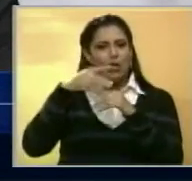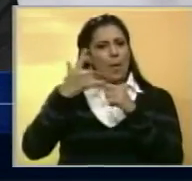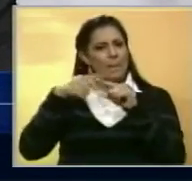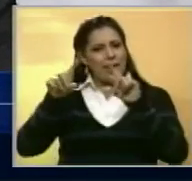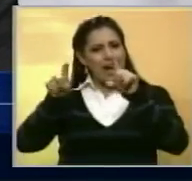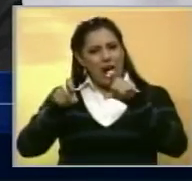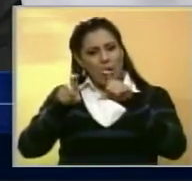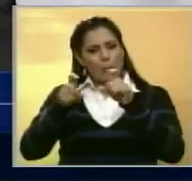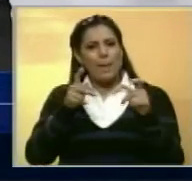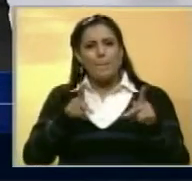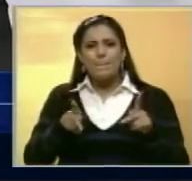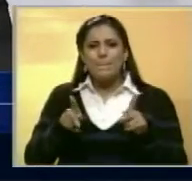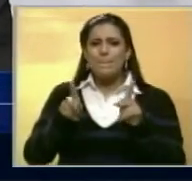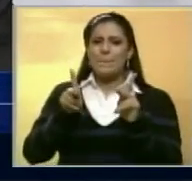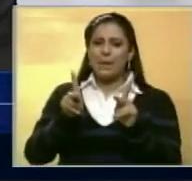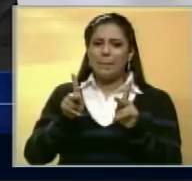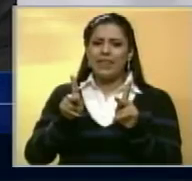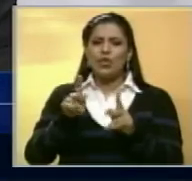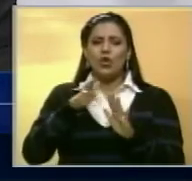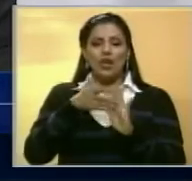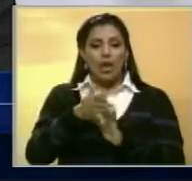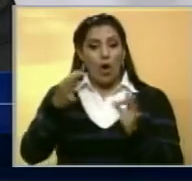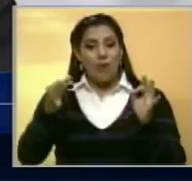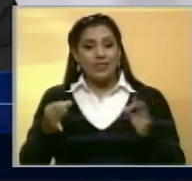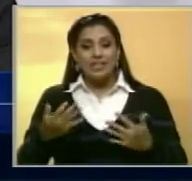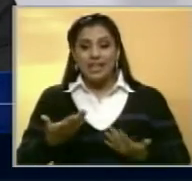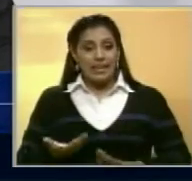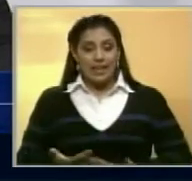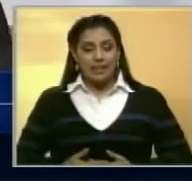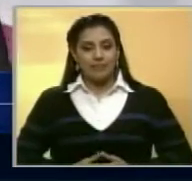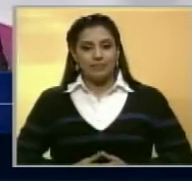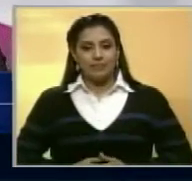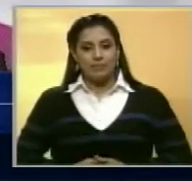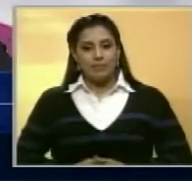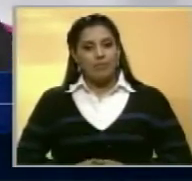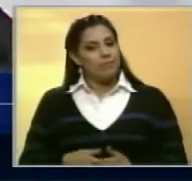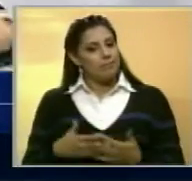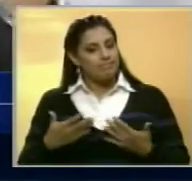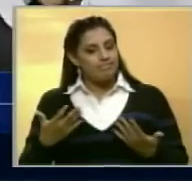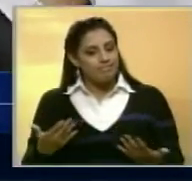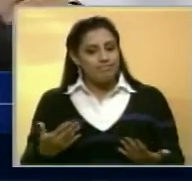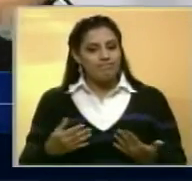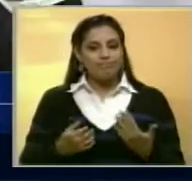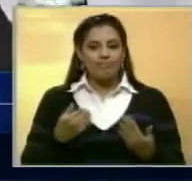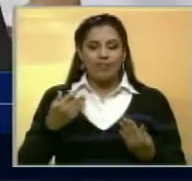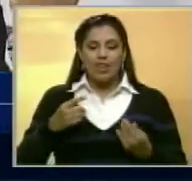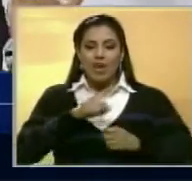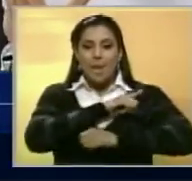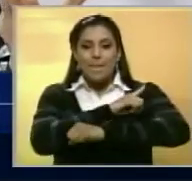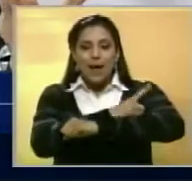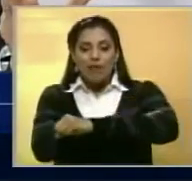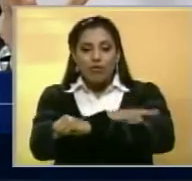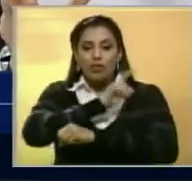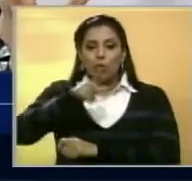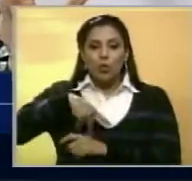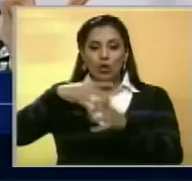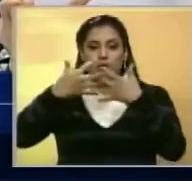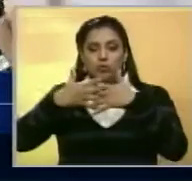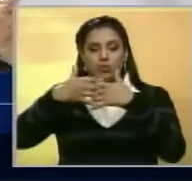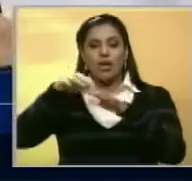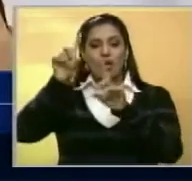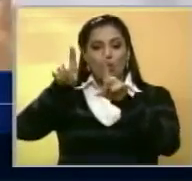agricultura urbana nos permitió, y este dato no los confirma, es que el fortalecimiento de nuestro aparato